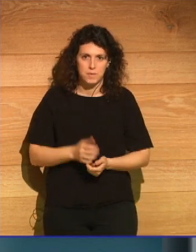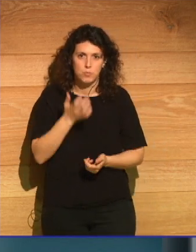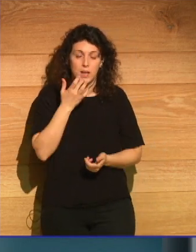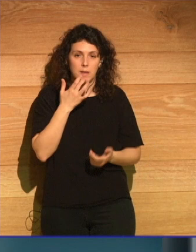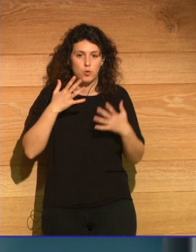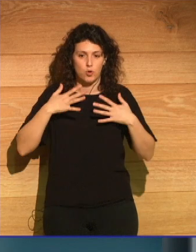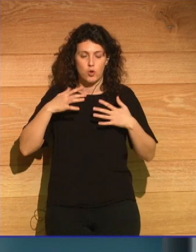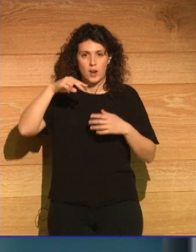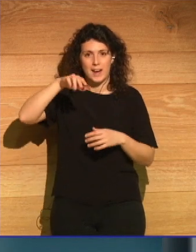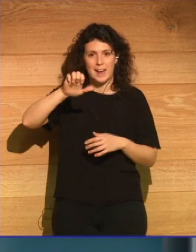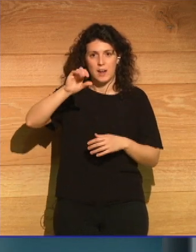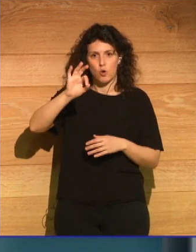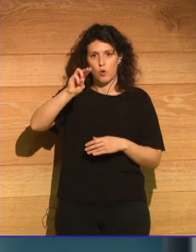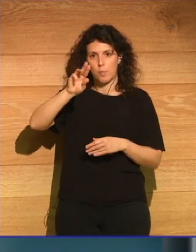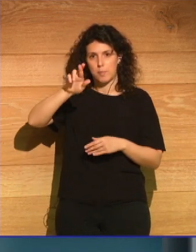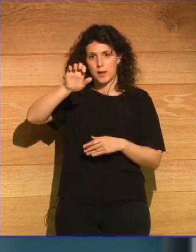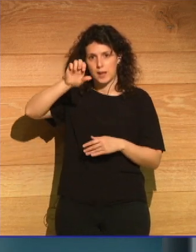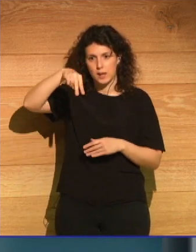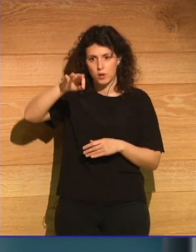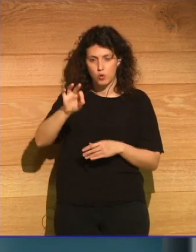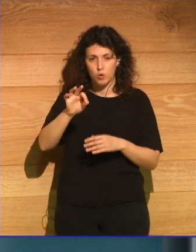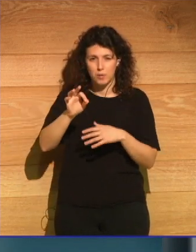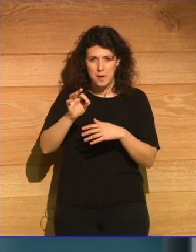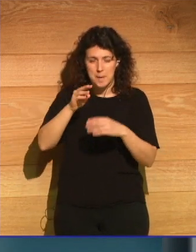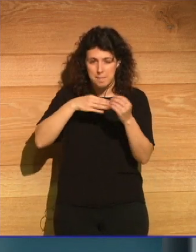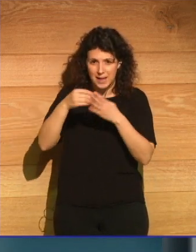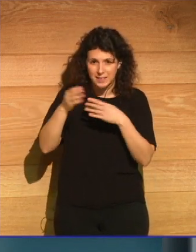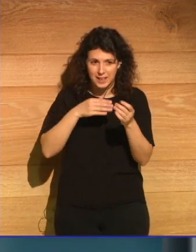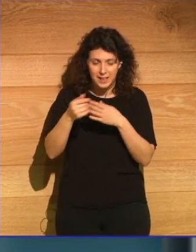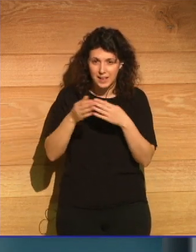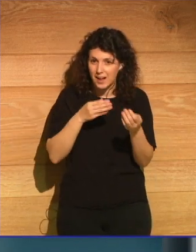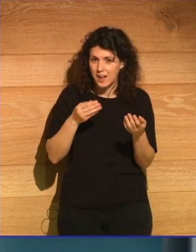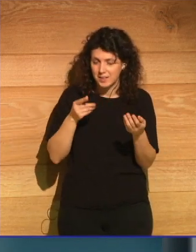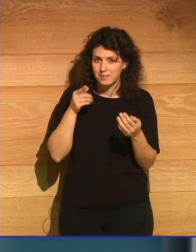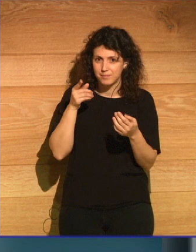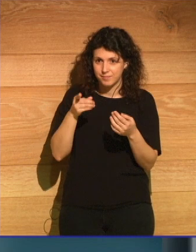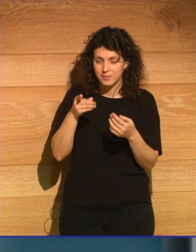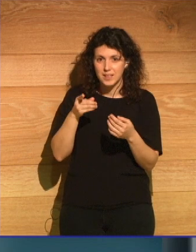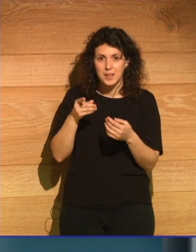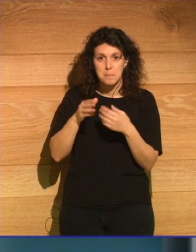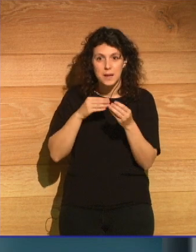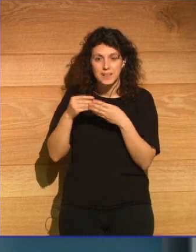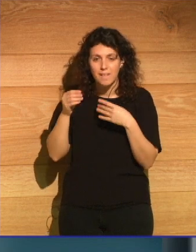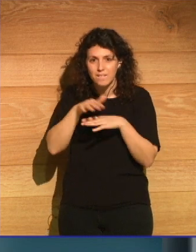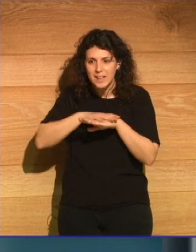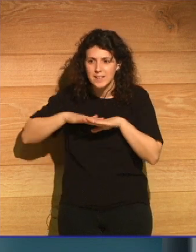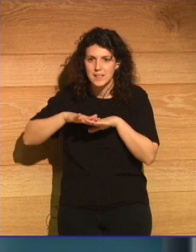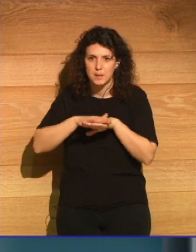neopreno, que es el material del cual están hechos los neoprenos, es básicamente